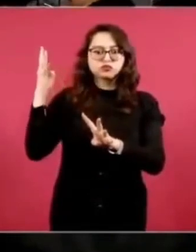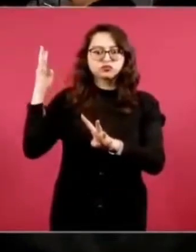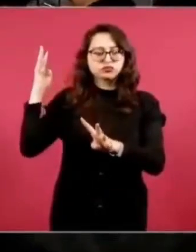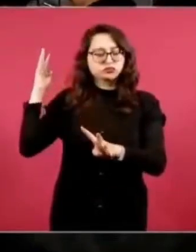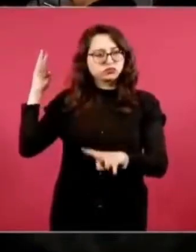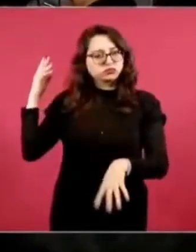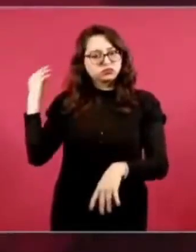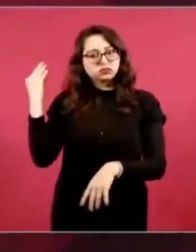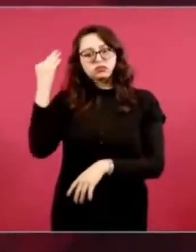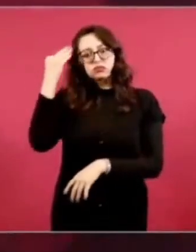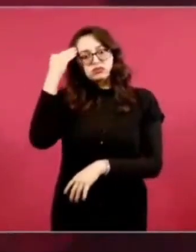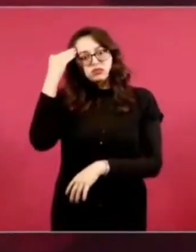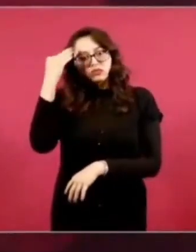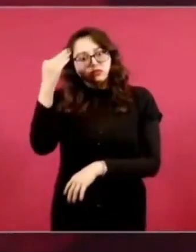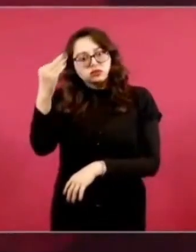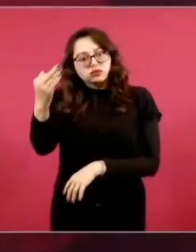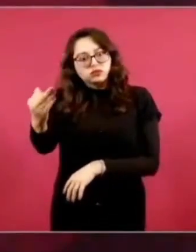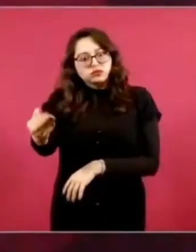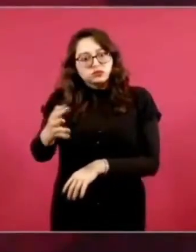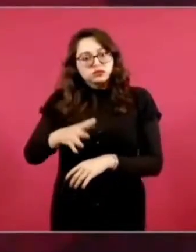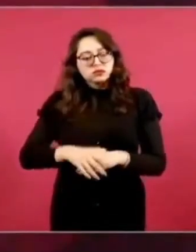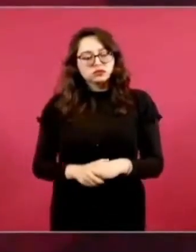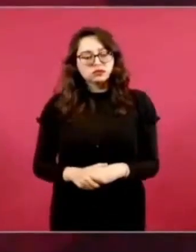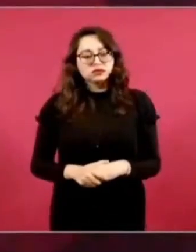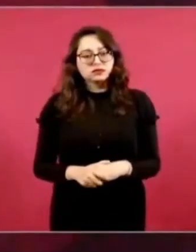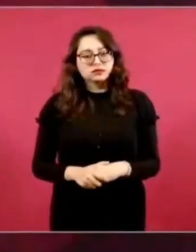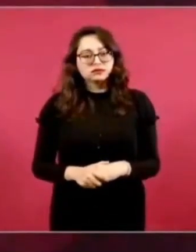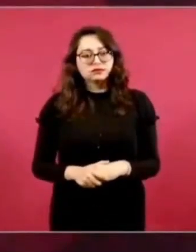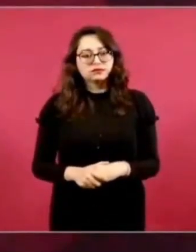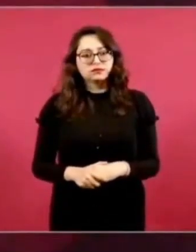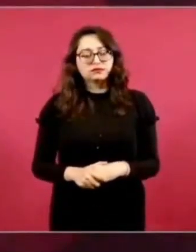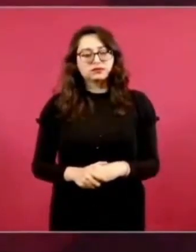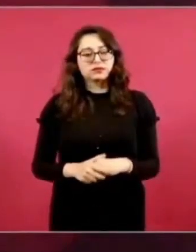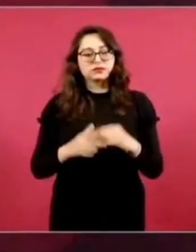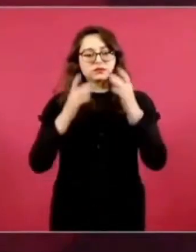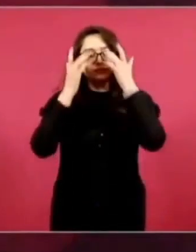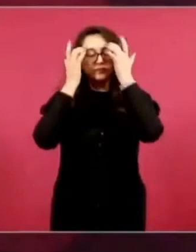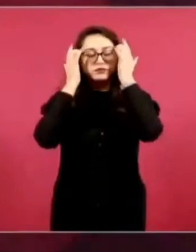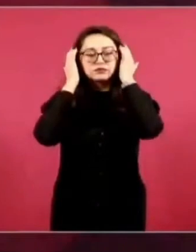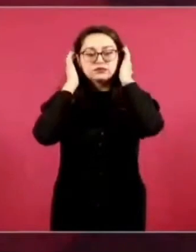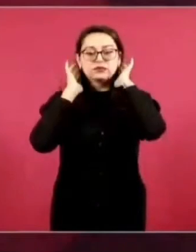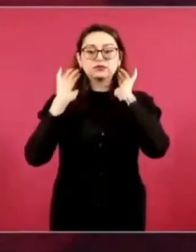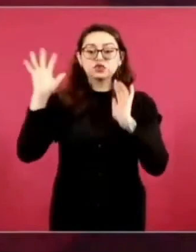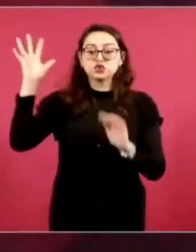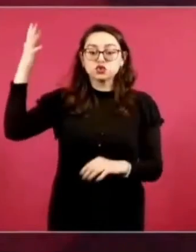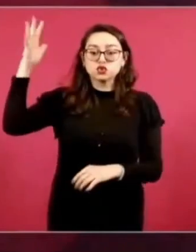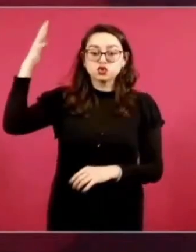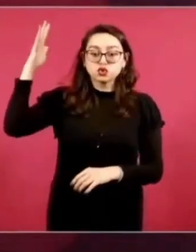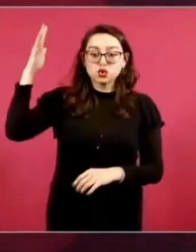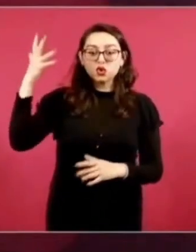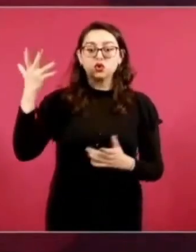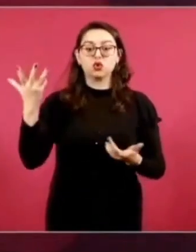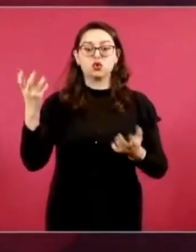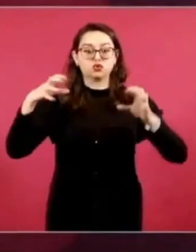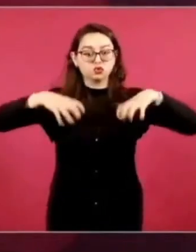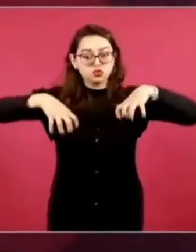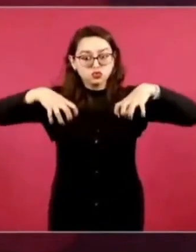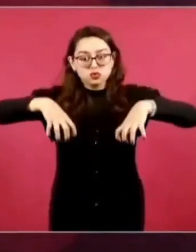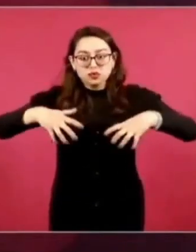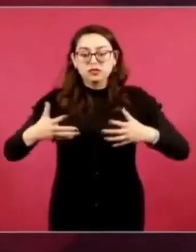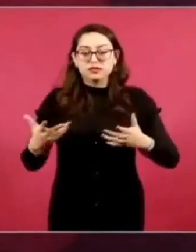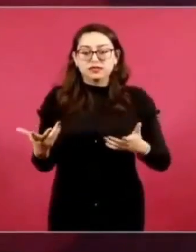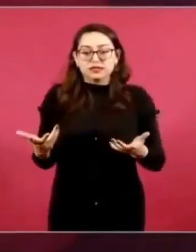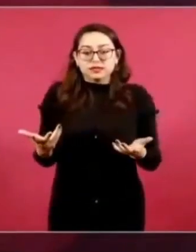con el sol, el agua, y